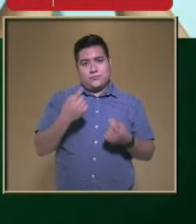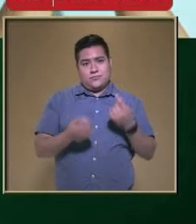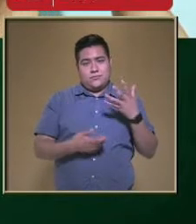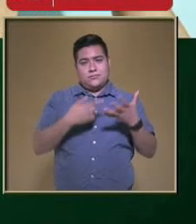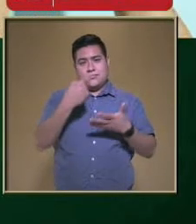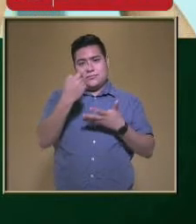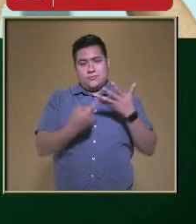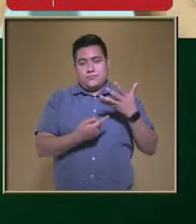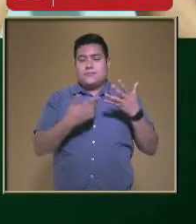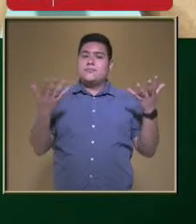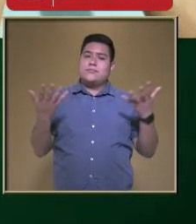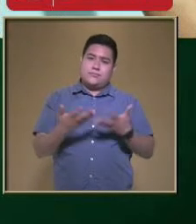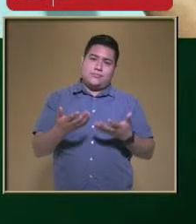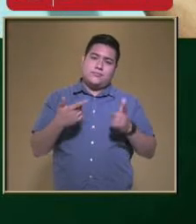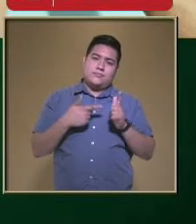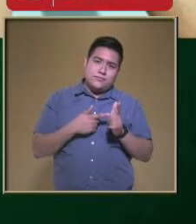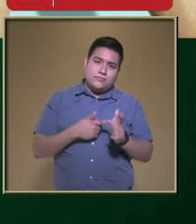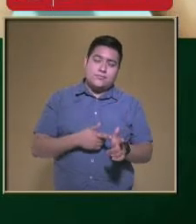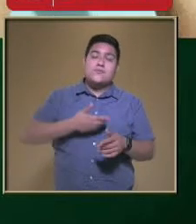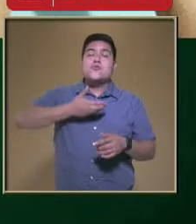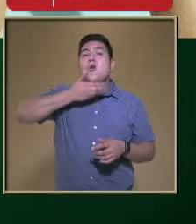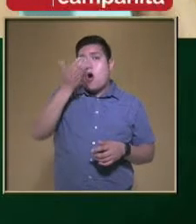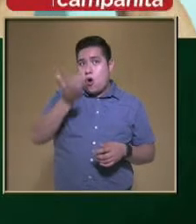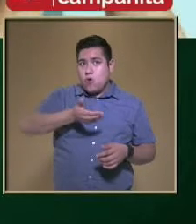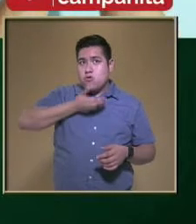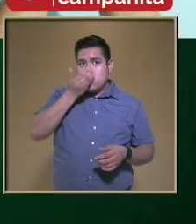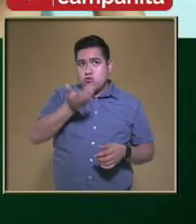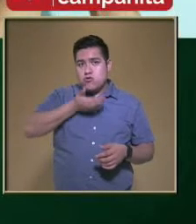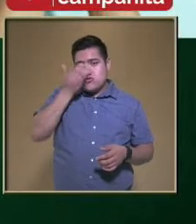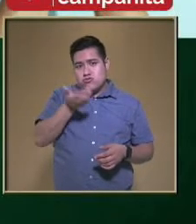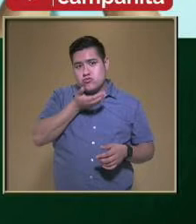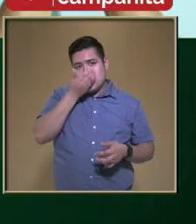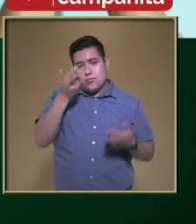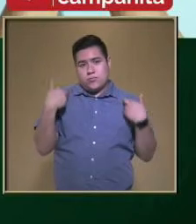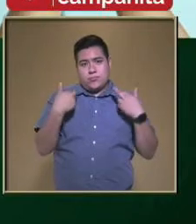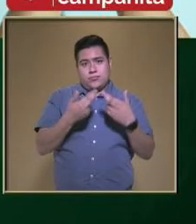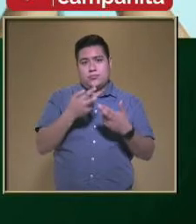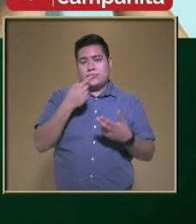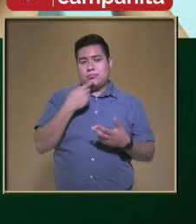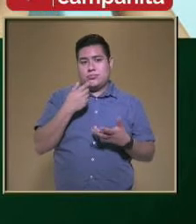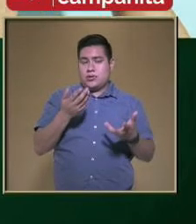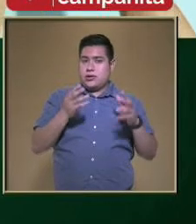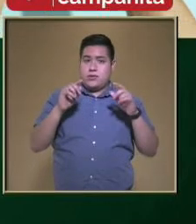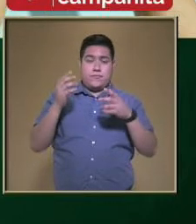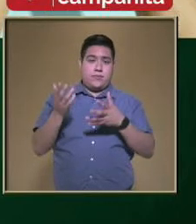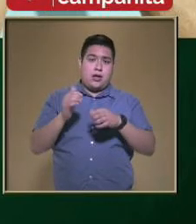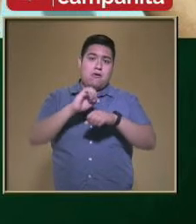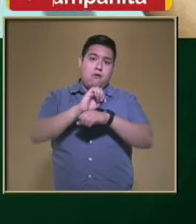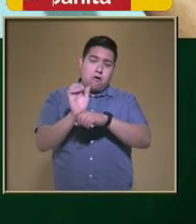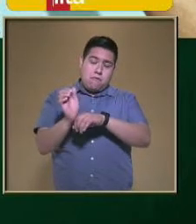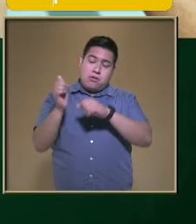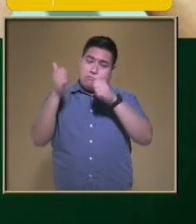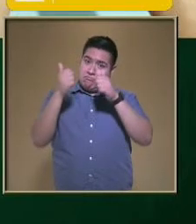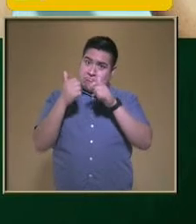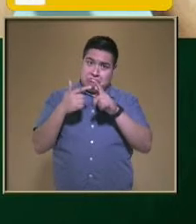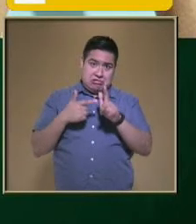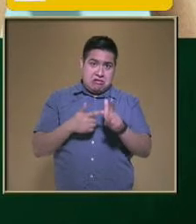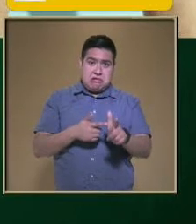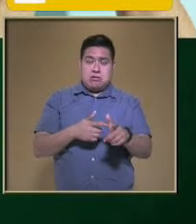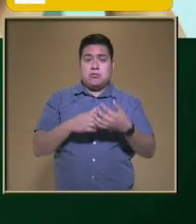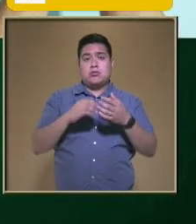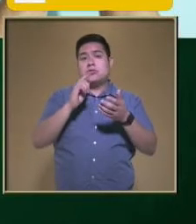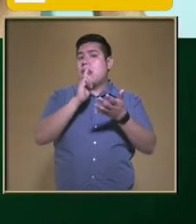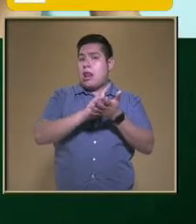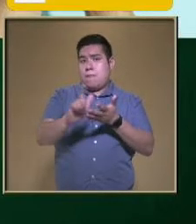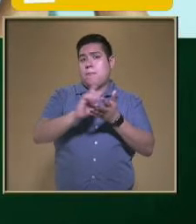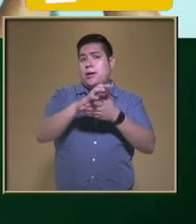realizar Y es una muy buena costumbre Que como dice por ahí Un maestro Es algo que llegó para quedarse Es muy bueno Seguir con el lavado de manos Y